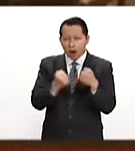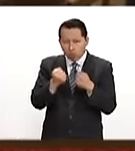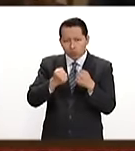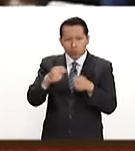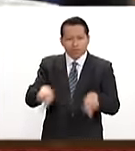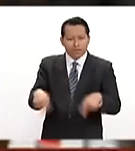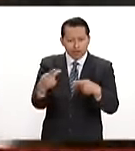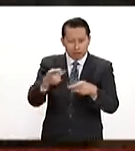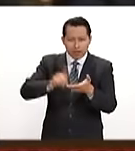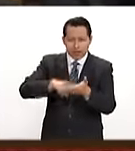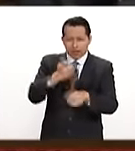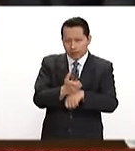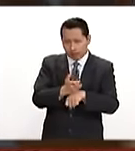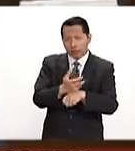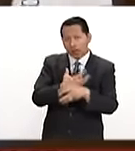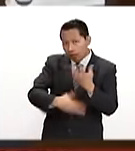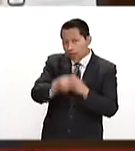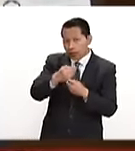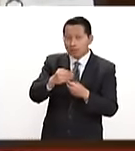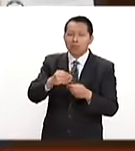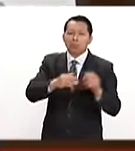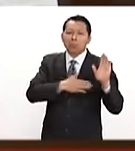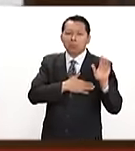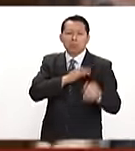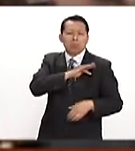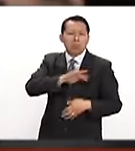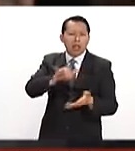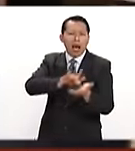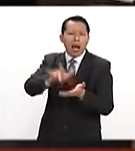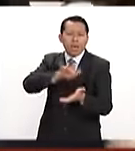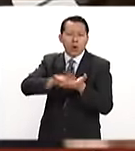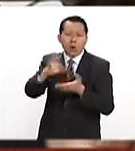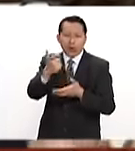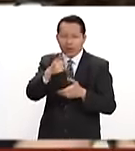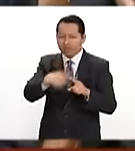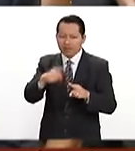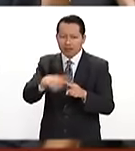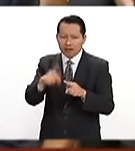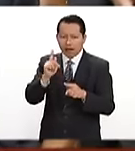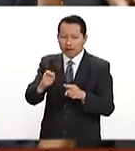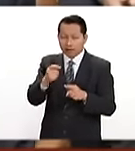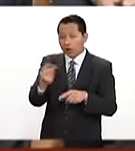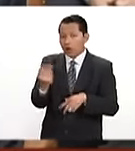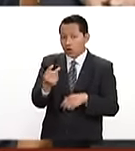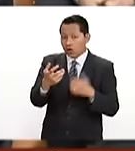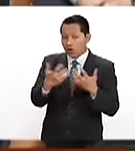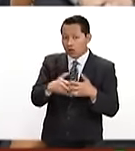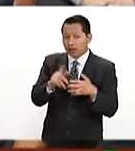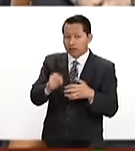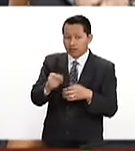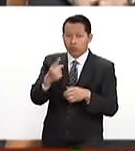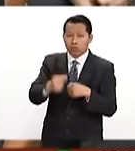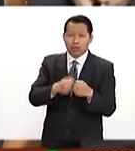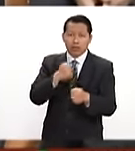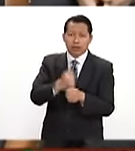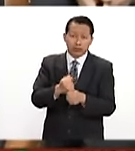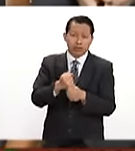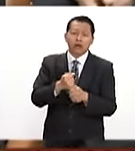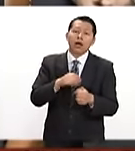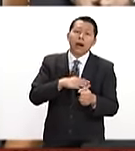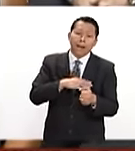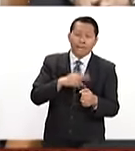estadounidense. A cambio, les prometió una serie de incentivos económicos. Estas tres campañas importaron solo el año pasado 2